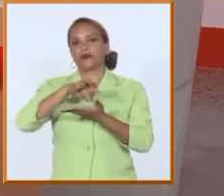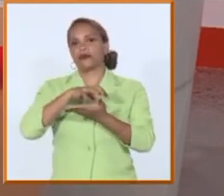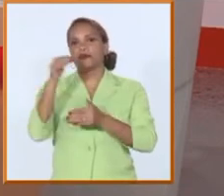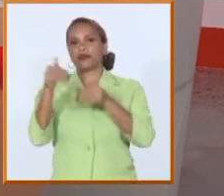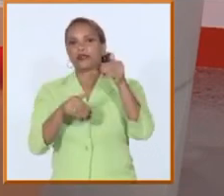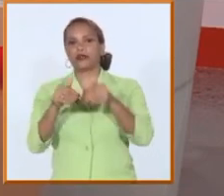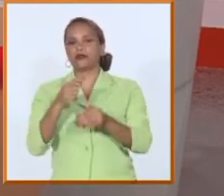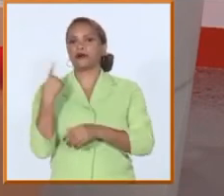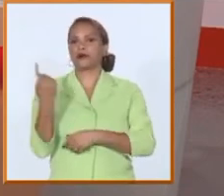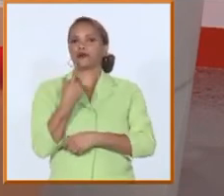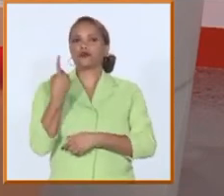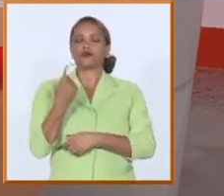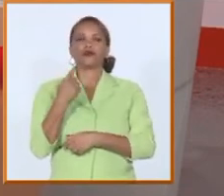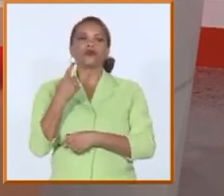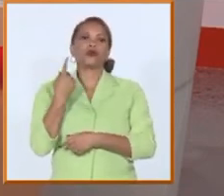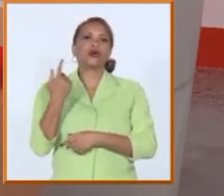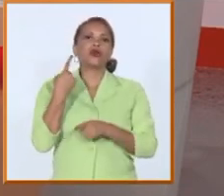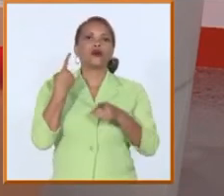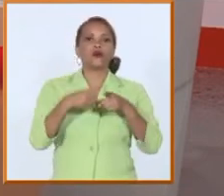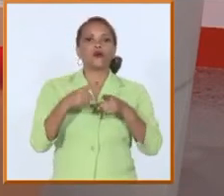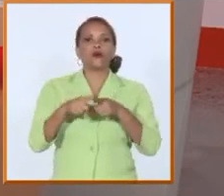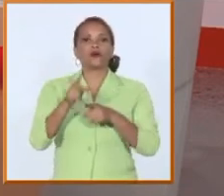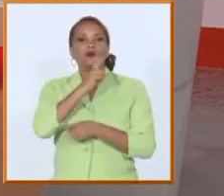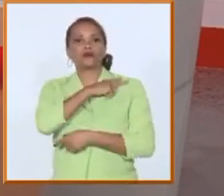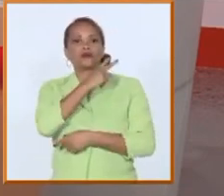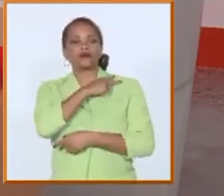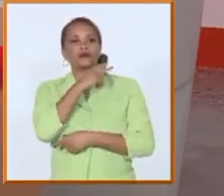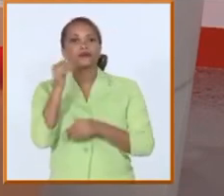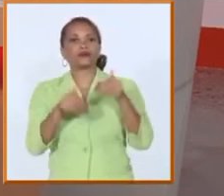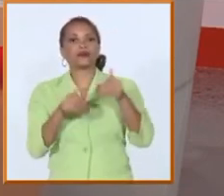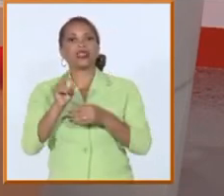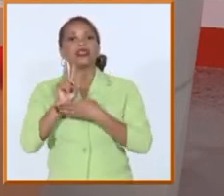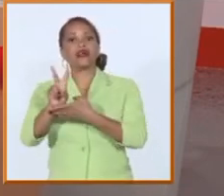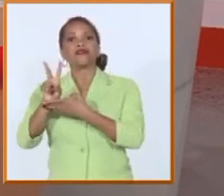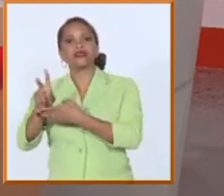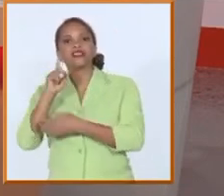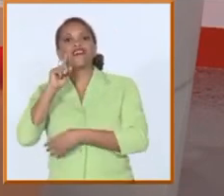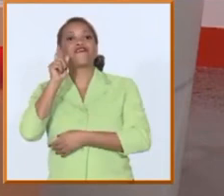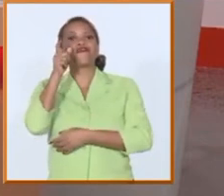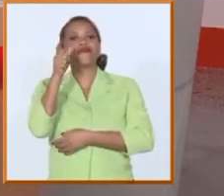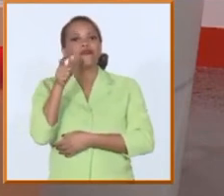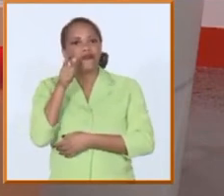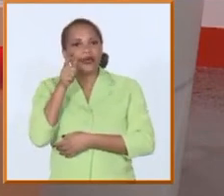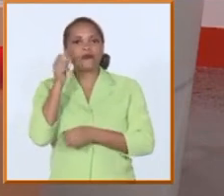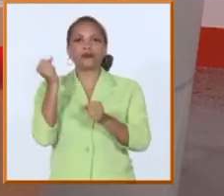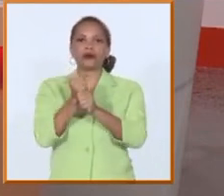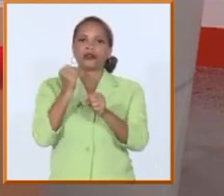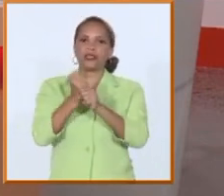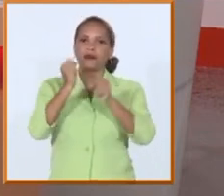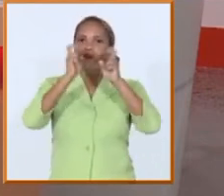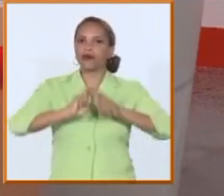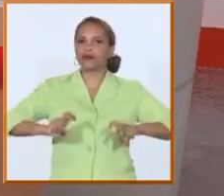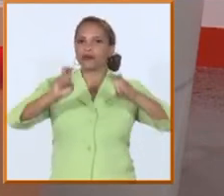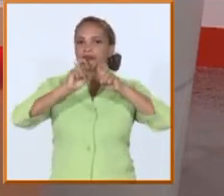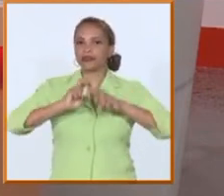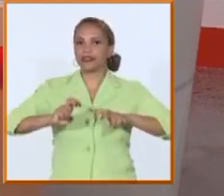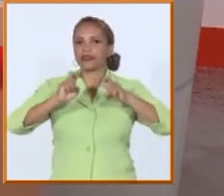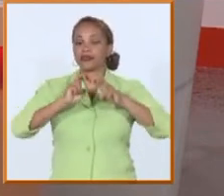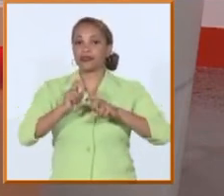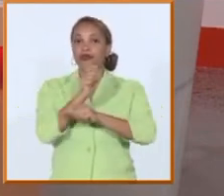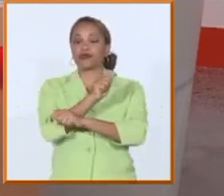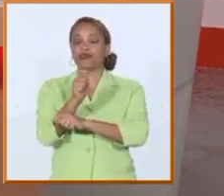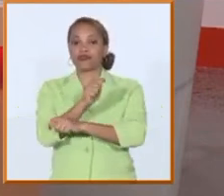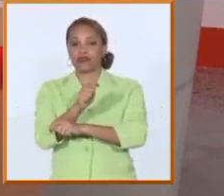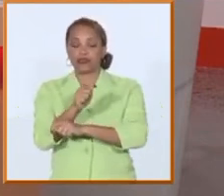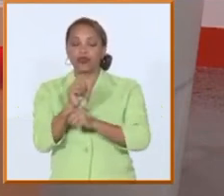nosotros y otros dirigentes del país en las visitas gubernamentales se puede ver la labor de estos centros de